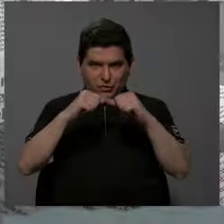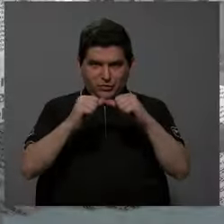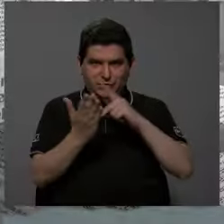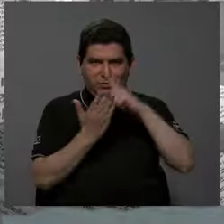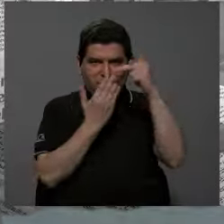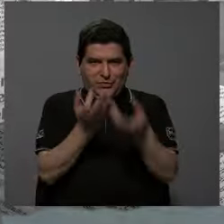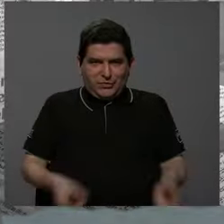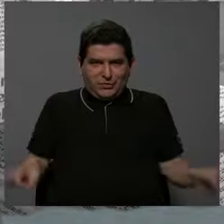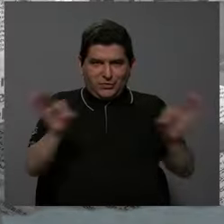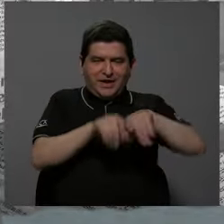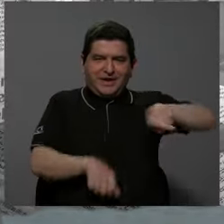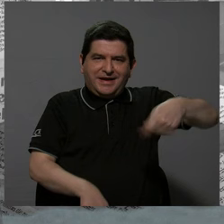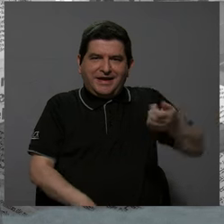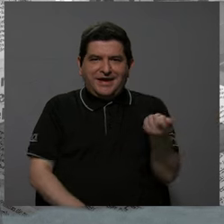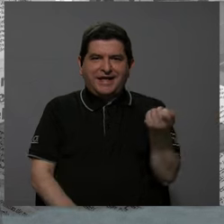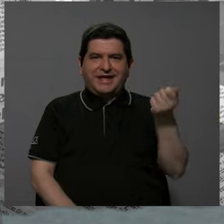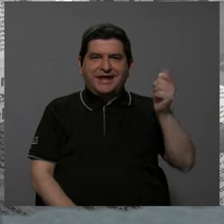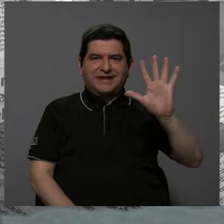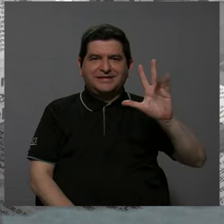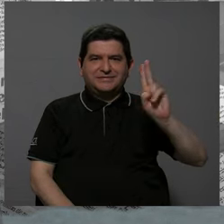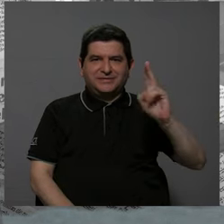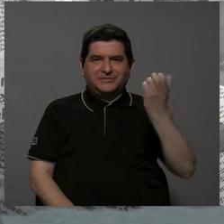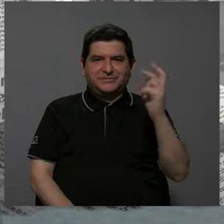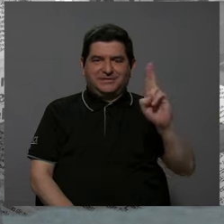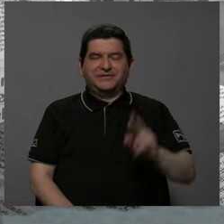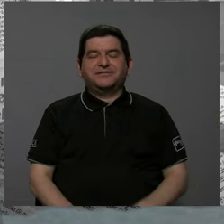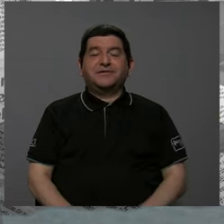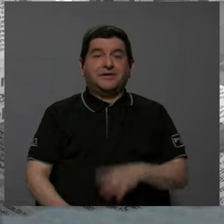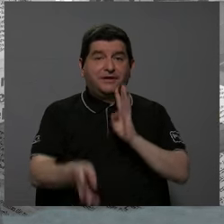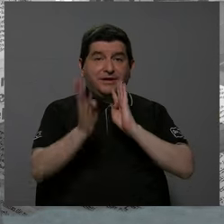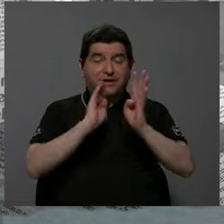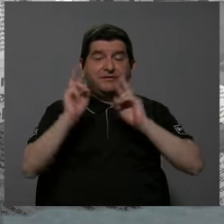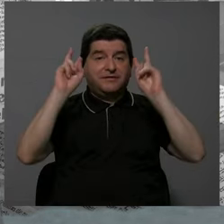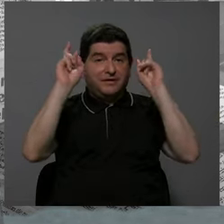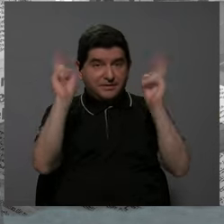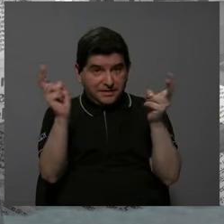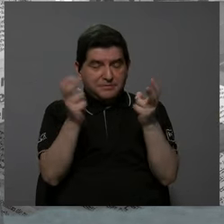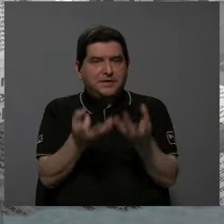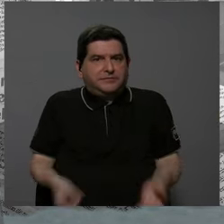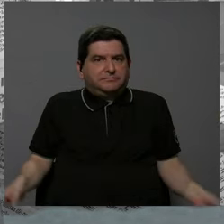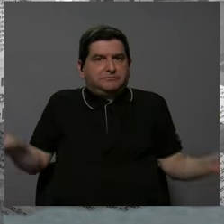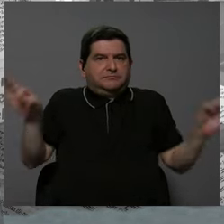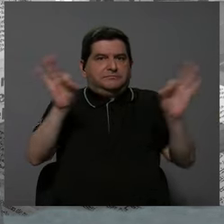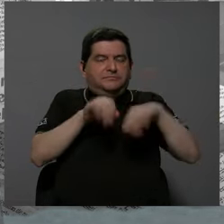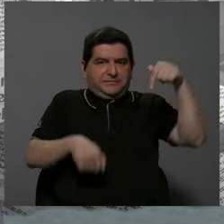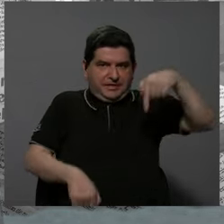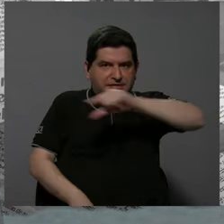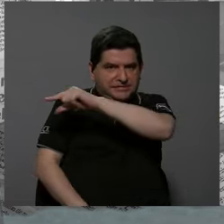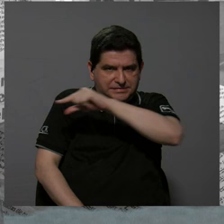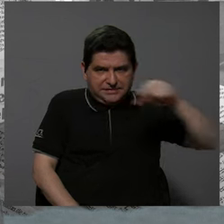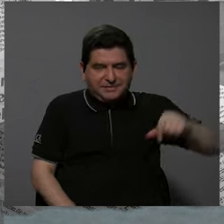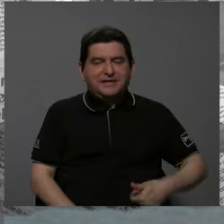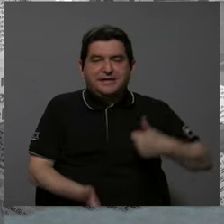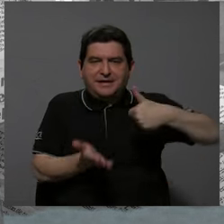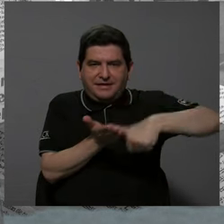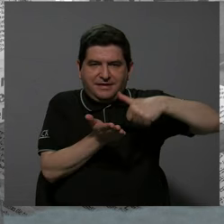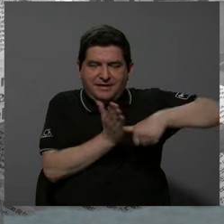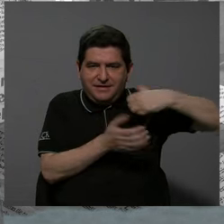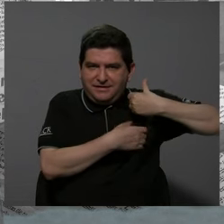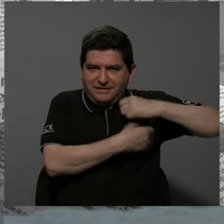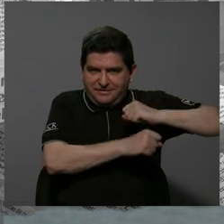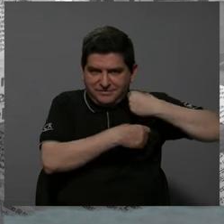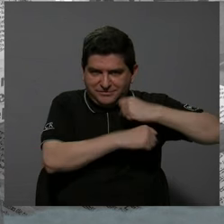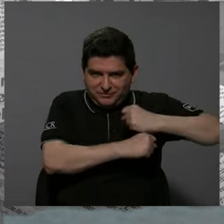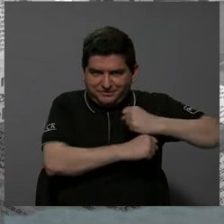Continuamos con lo que importa aquí por Canal 15 UCR, y conversando sobre ese tema esencial en esta semana, que son las elecciones